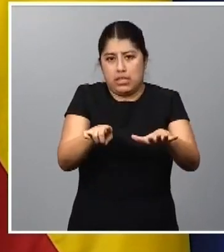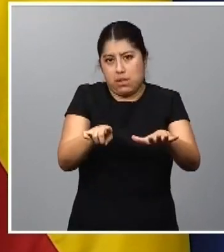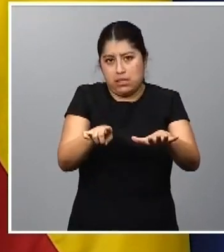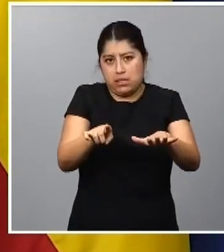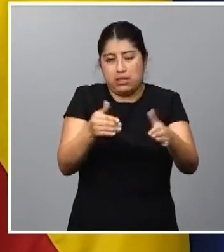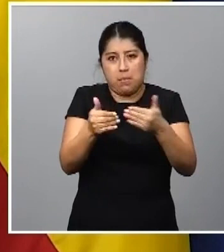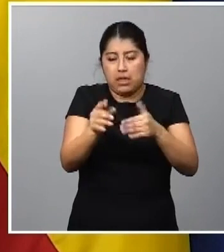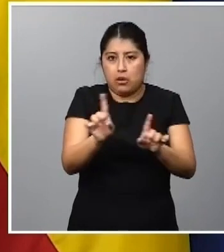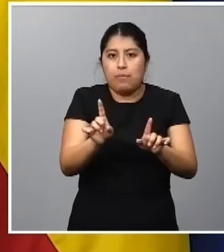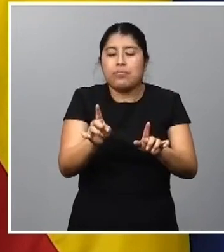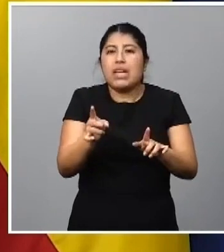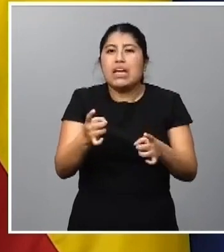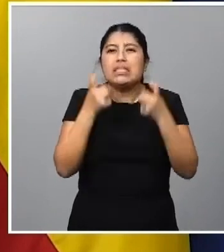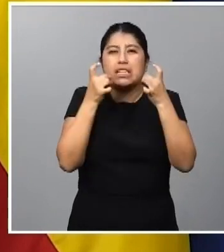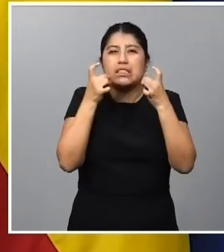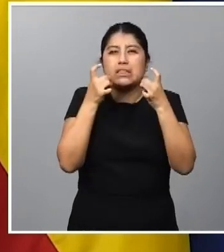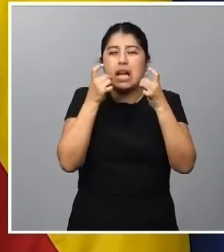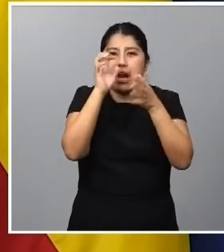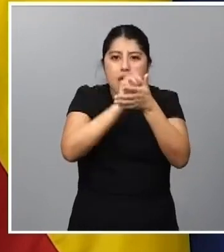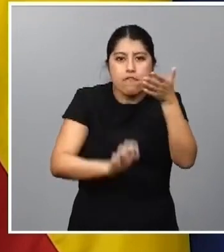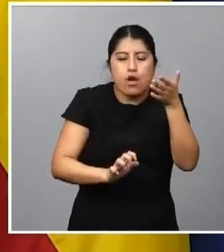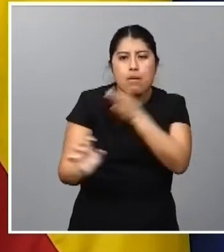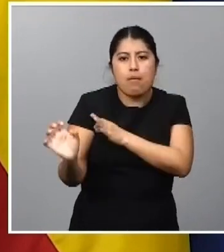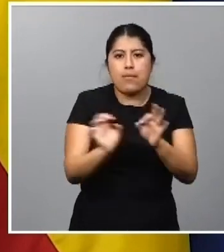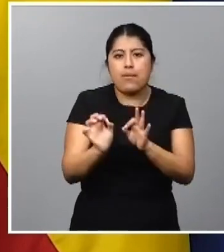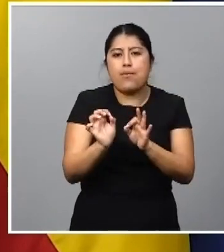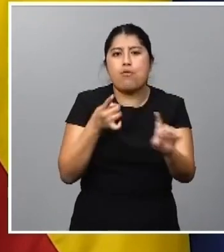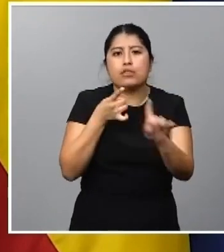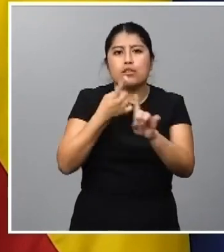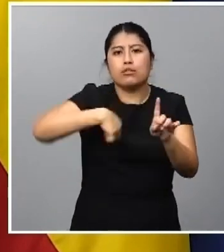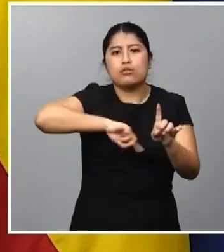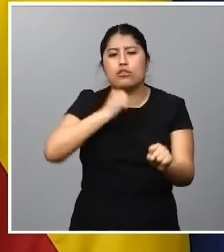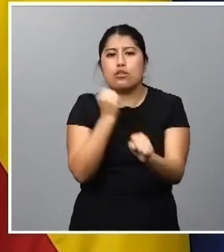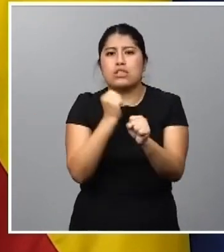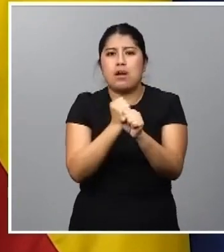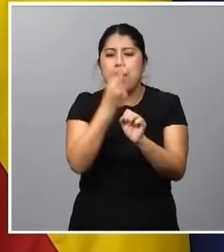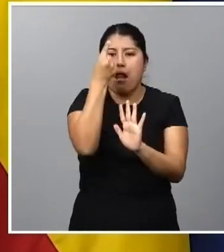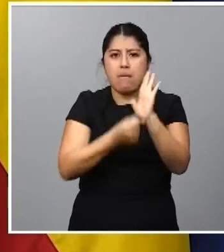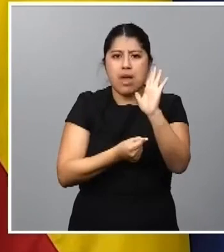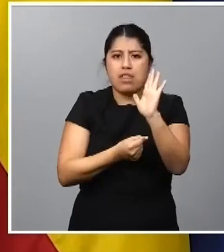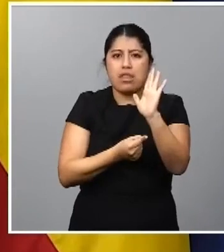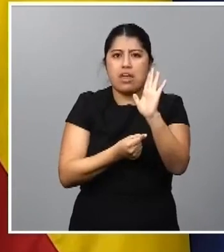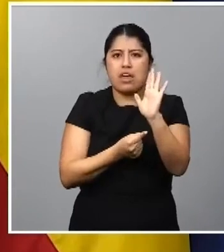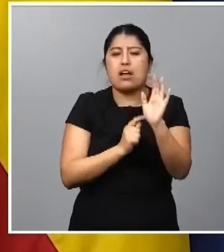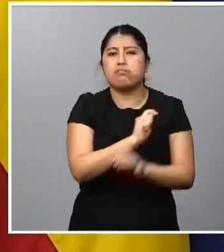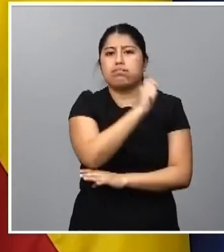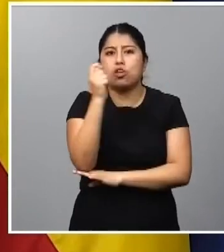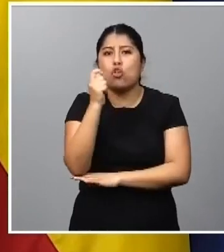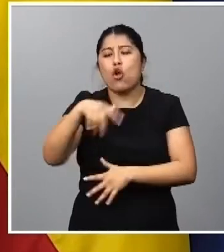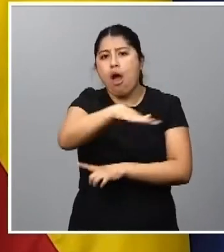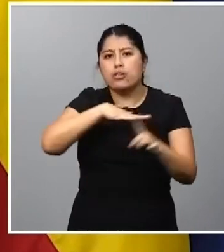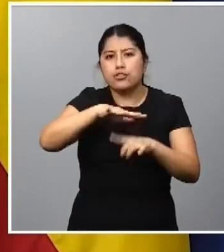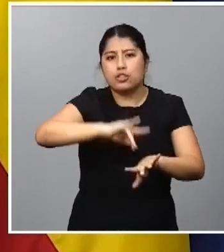Necesitamos precisamente esta mirada y este informe para seguir trabajando, para seguir implementando medidas que generen entornos digitales